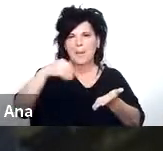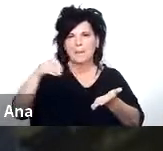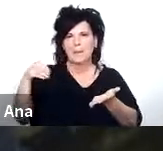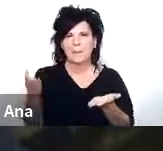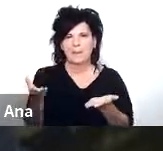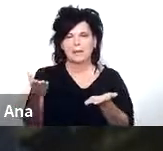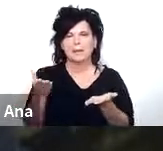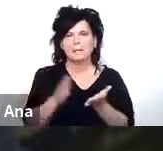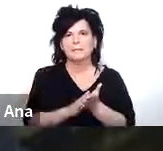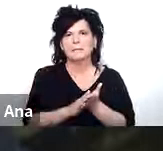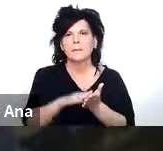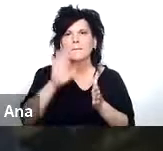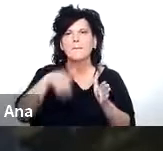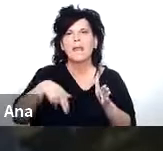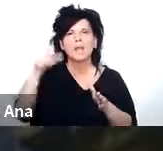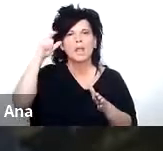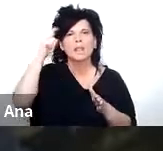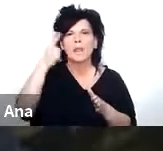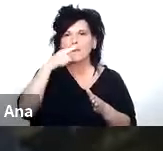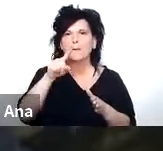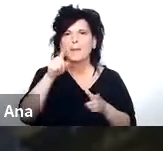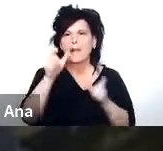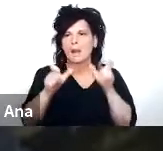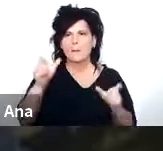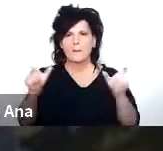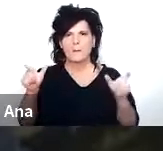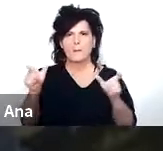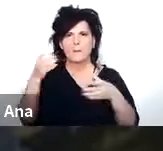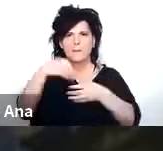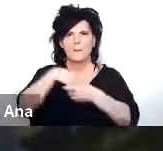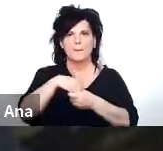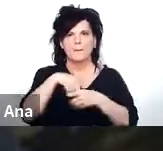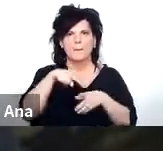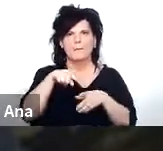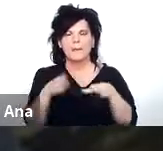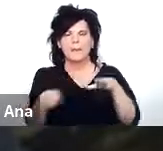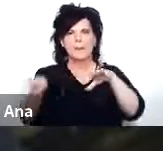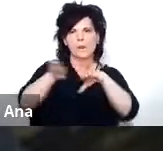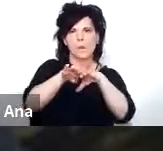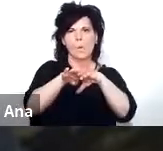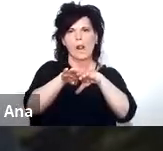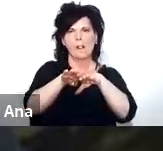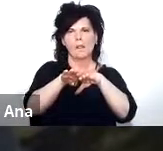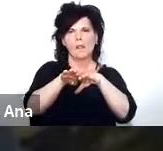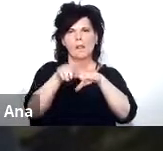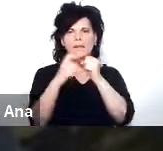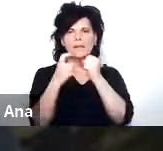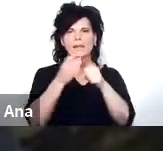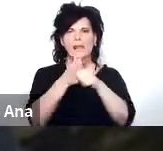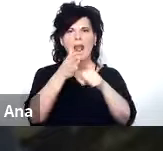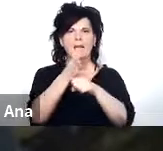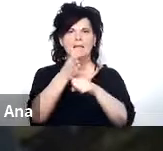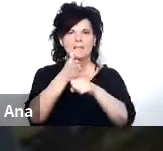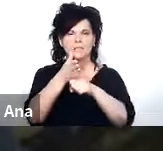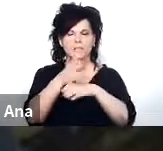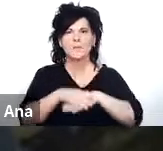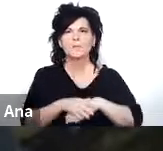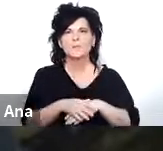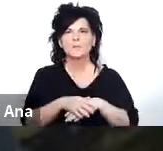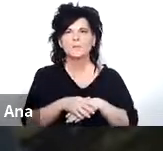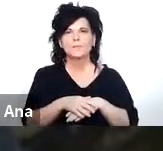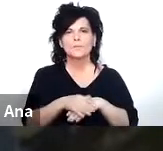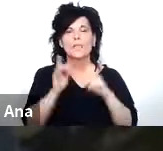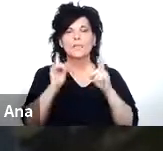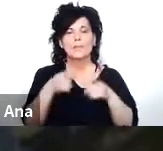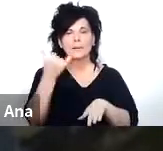de menos de 10.000 habitantes tratando de generar esta igualdad de condiciones en el acceso a internet de forma mayorista finalmente también